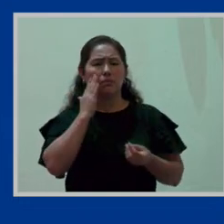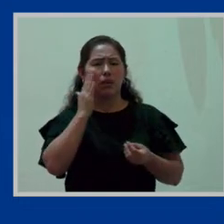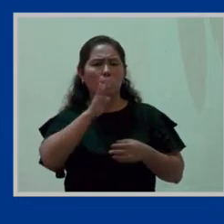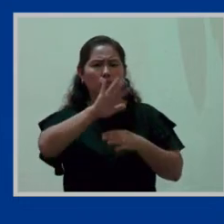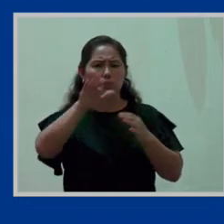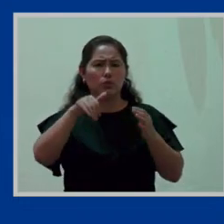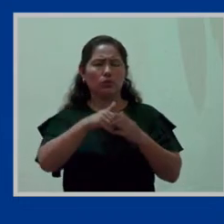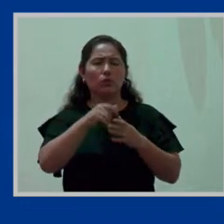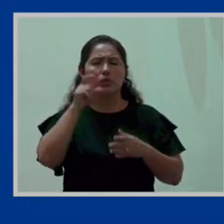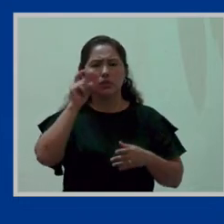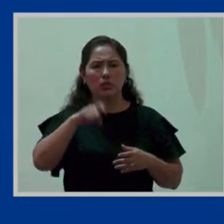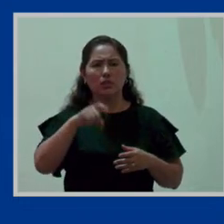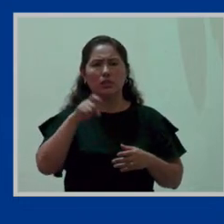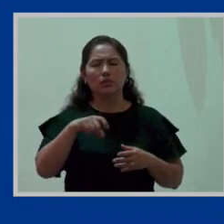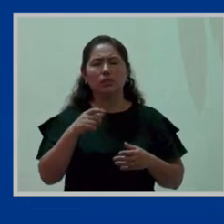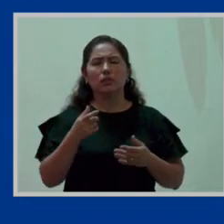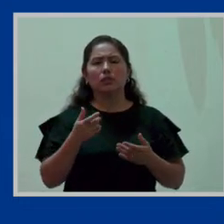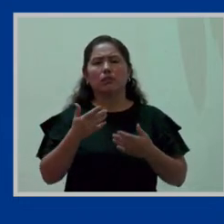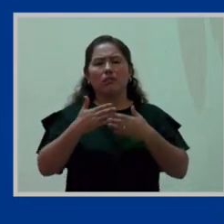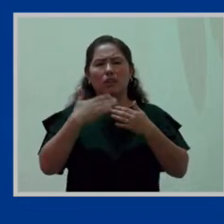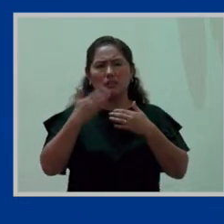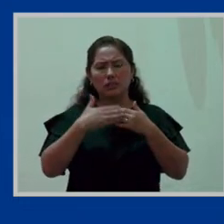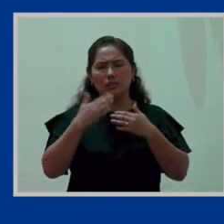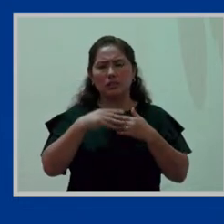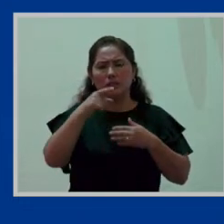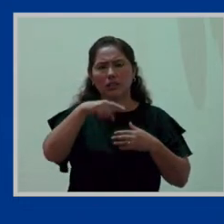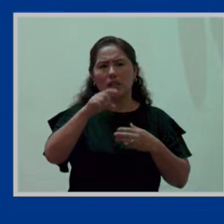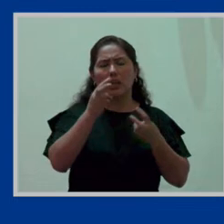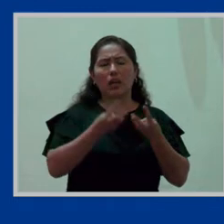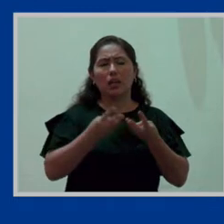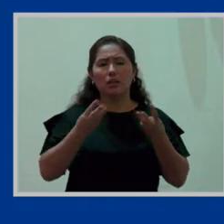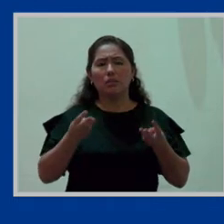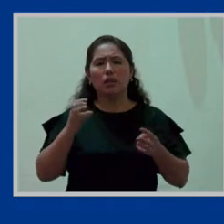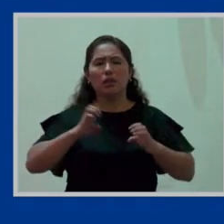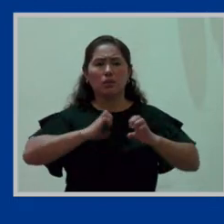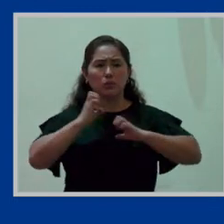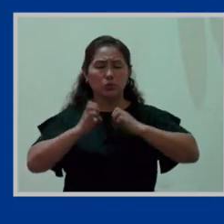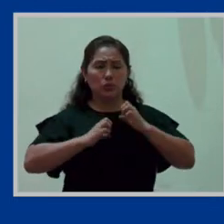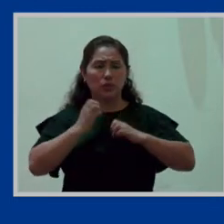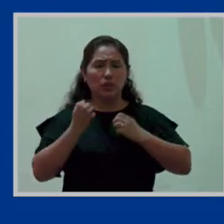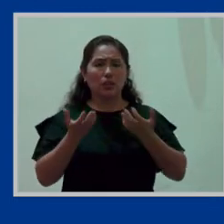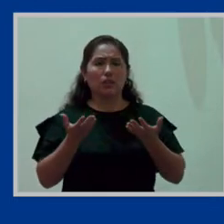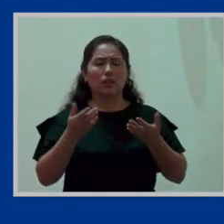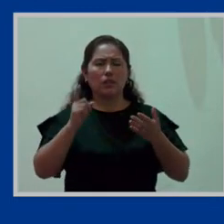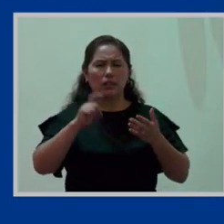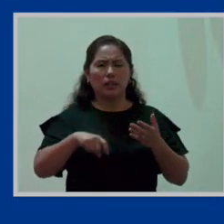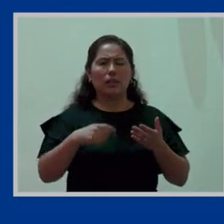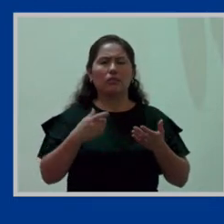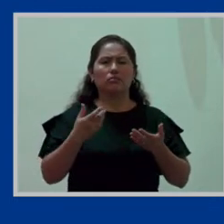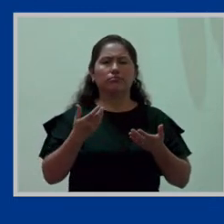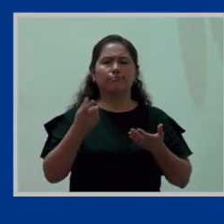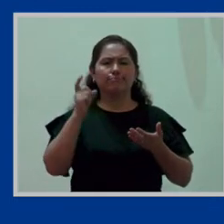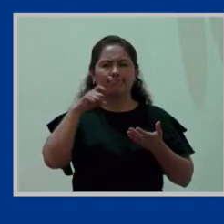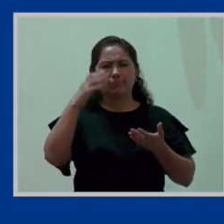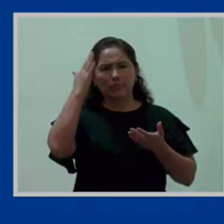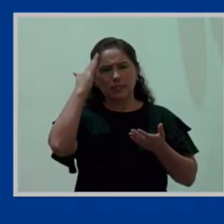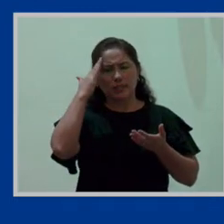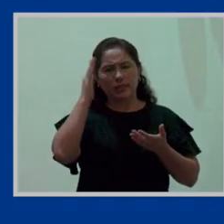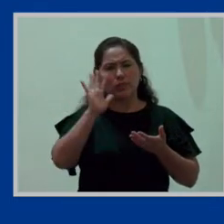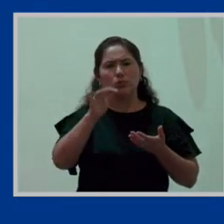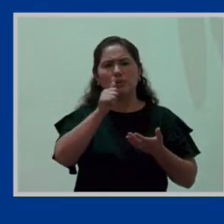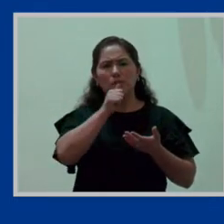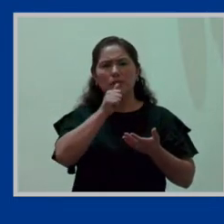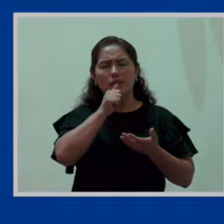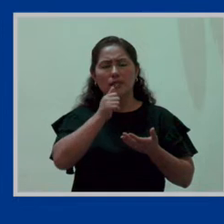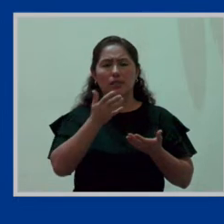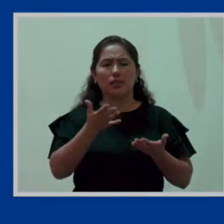privacidad porque la facilita el elemento emocional de que cuenta con privacidad y por lo tanto